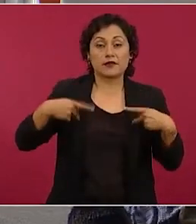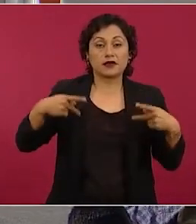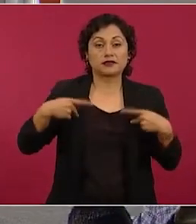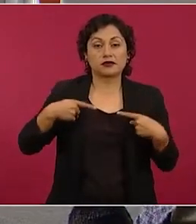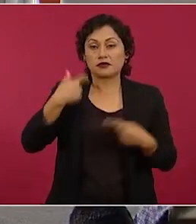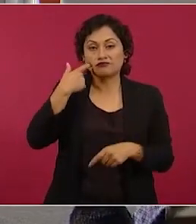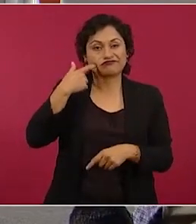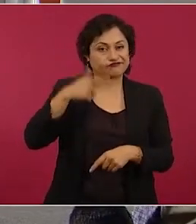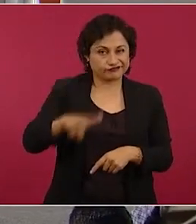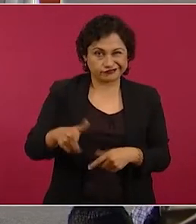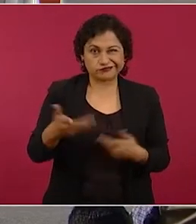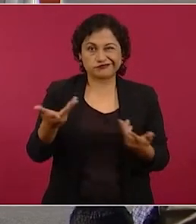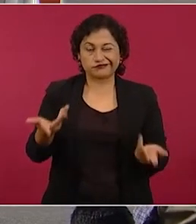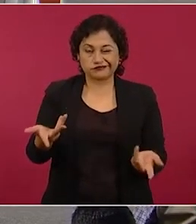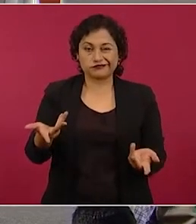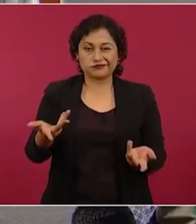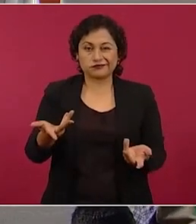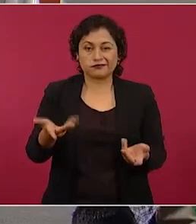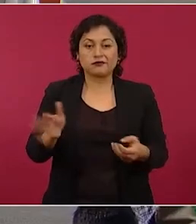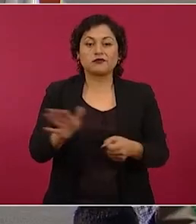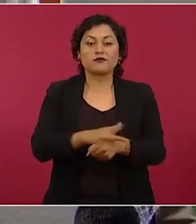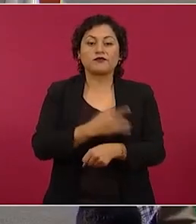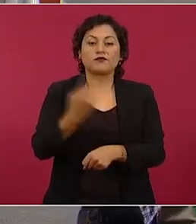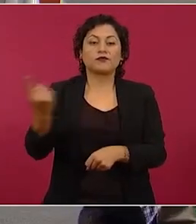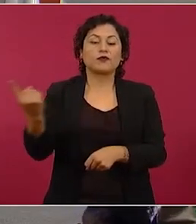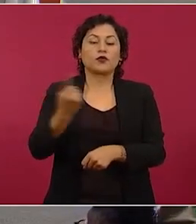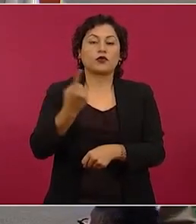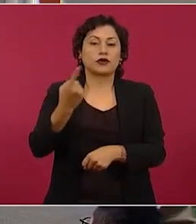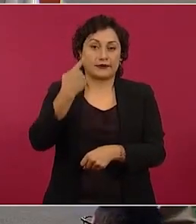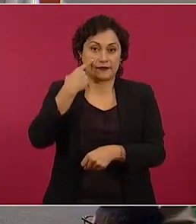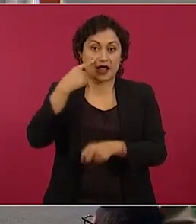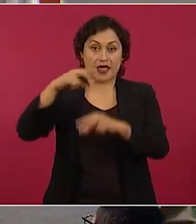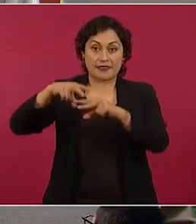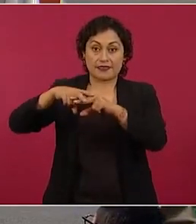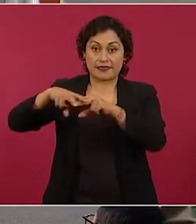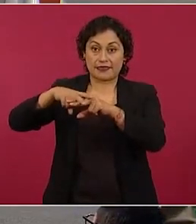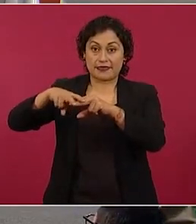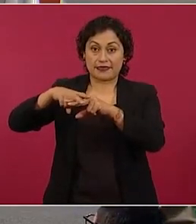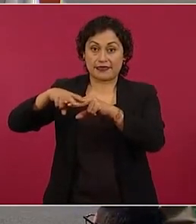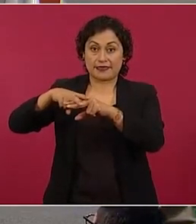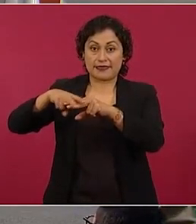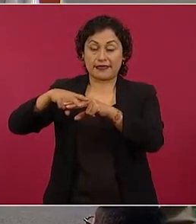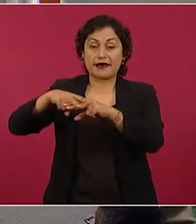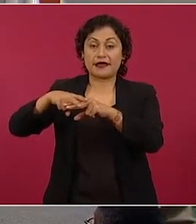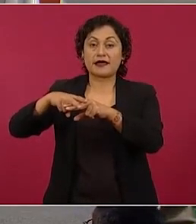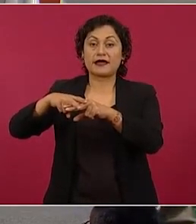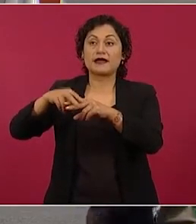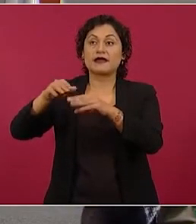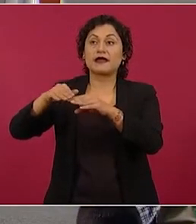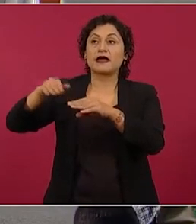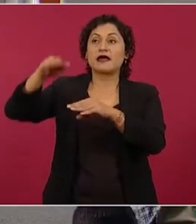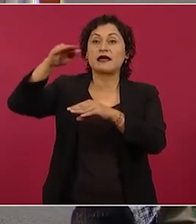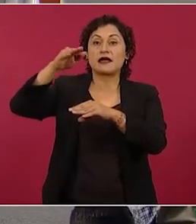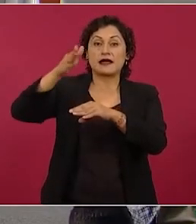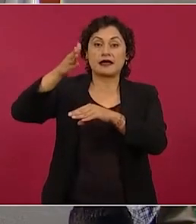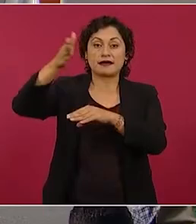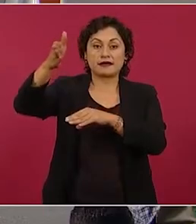porque pues iba a ir el tren arriba, muy cerca de donde están los hoteles.